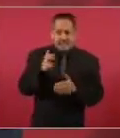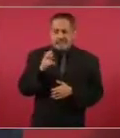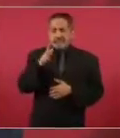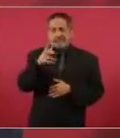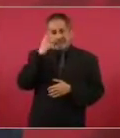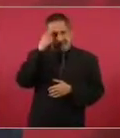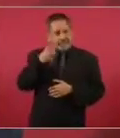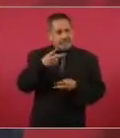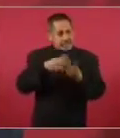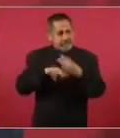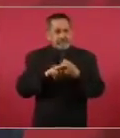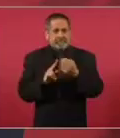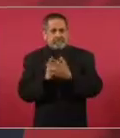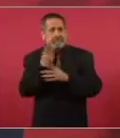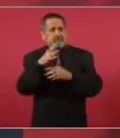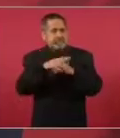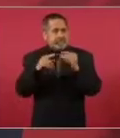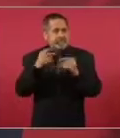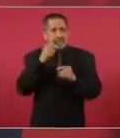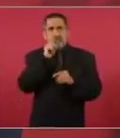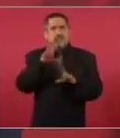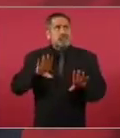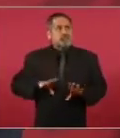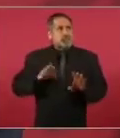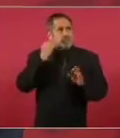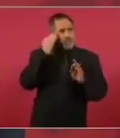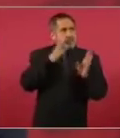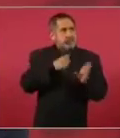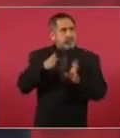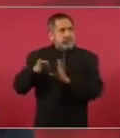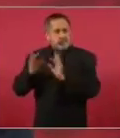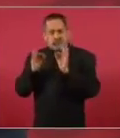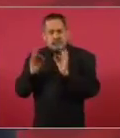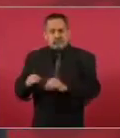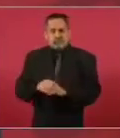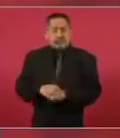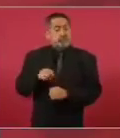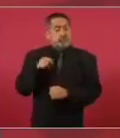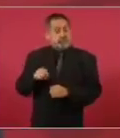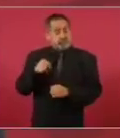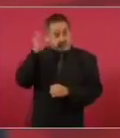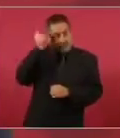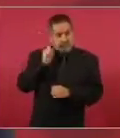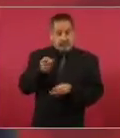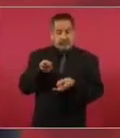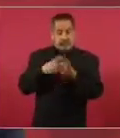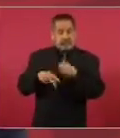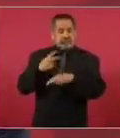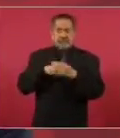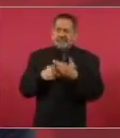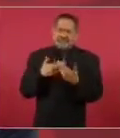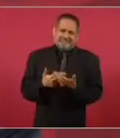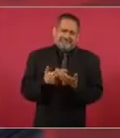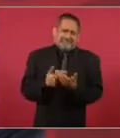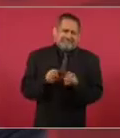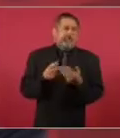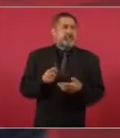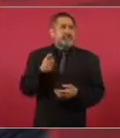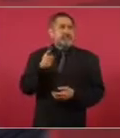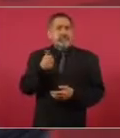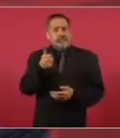te producen seis